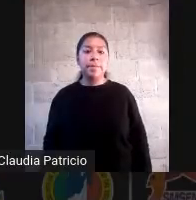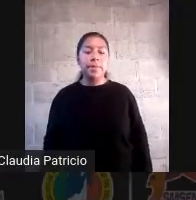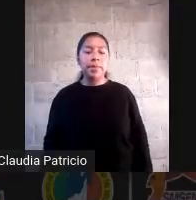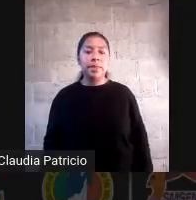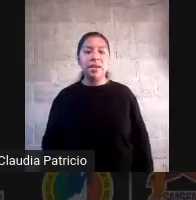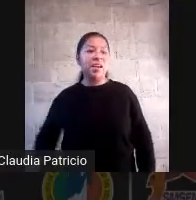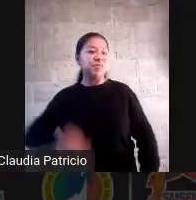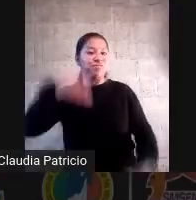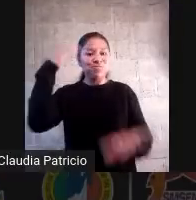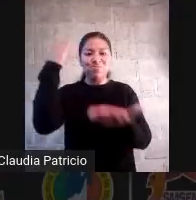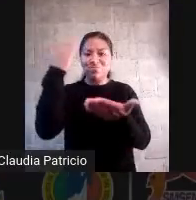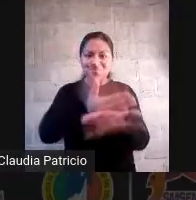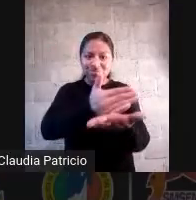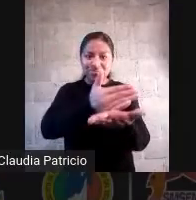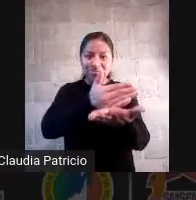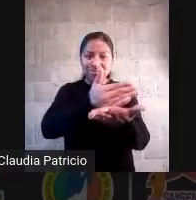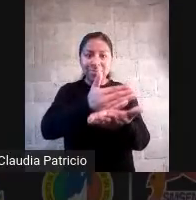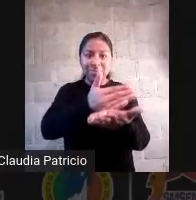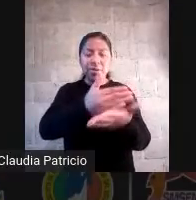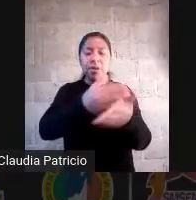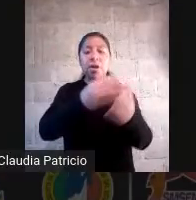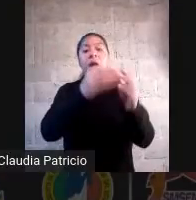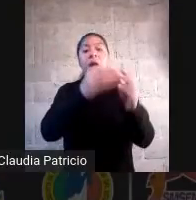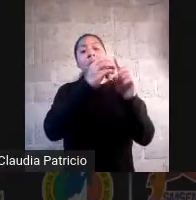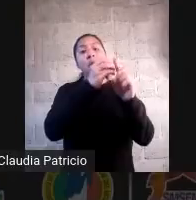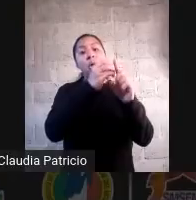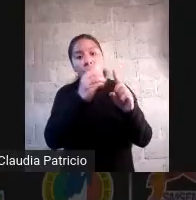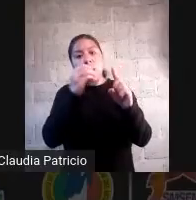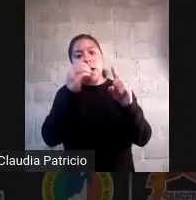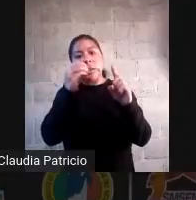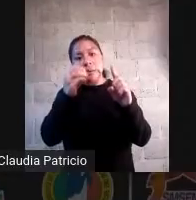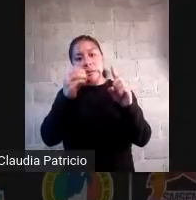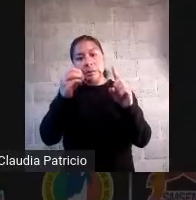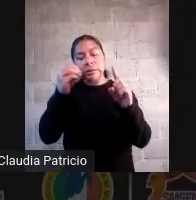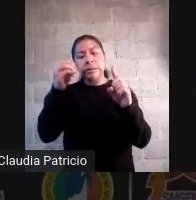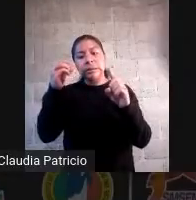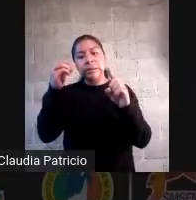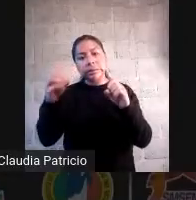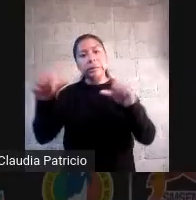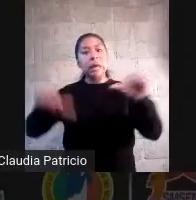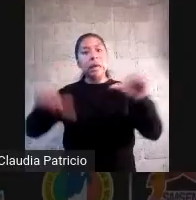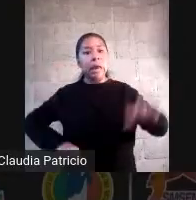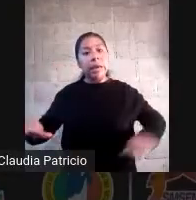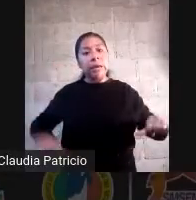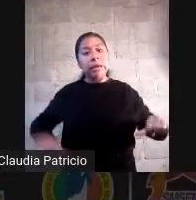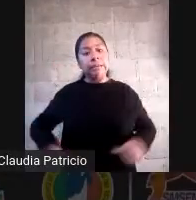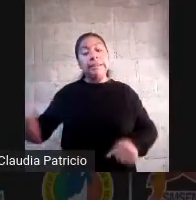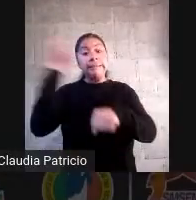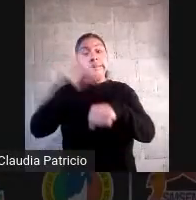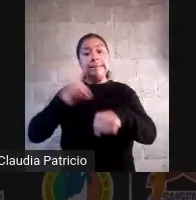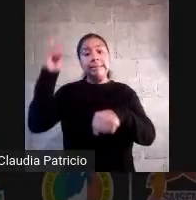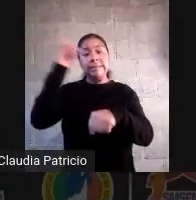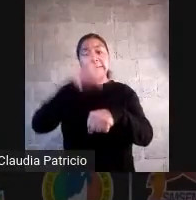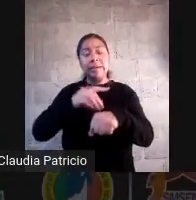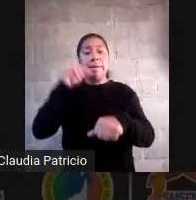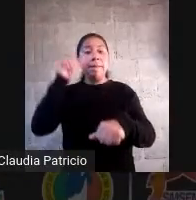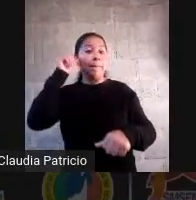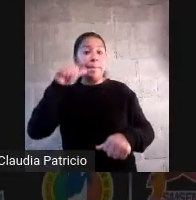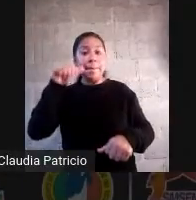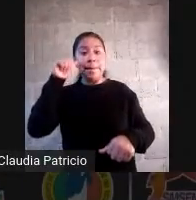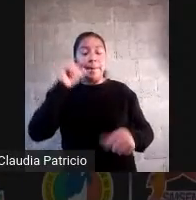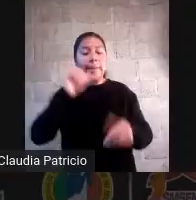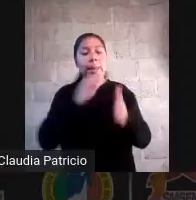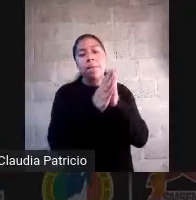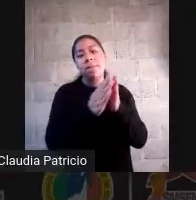organiza sistematiza tu actividad cotidiana para que deje siempre un espacio para el